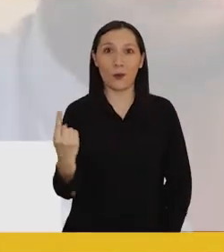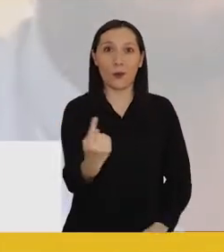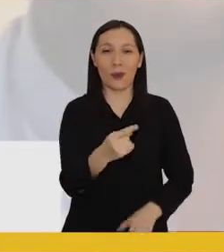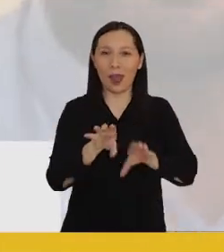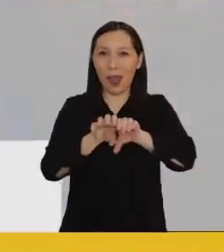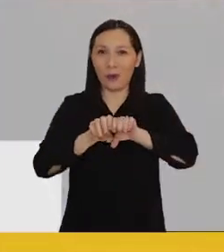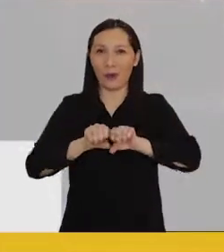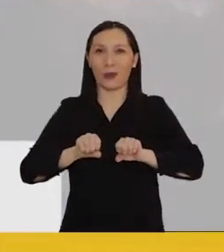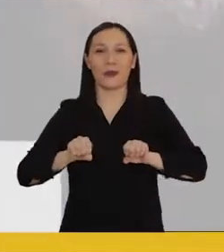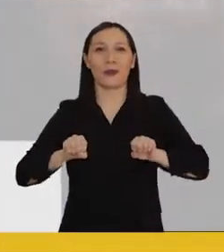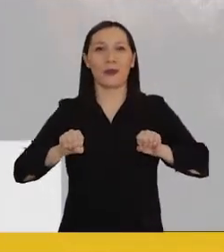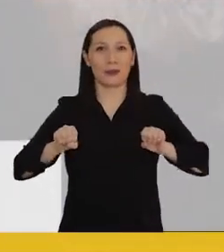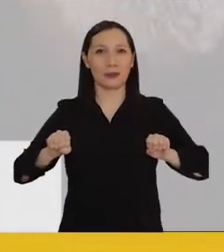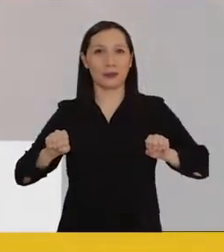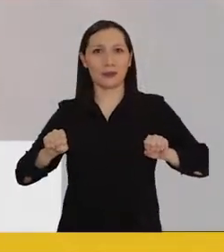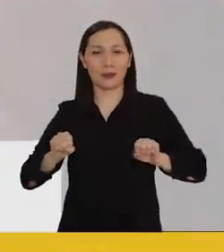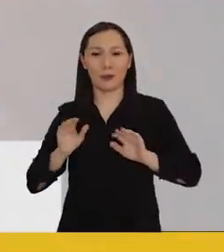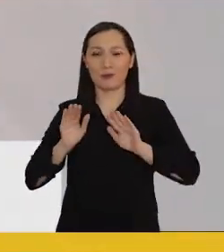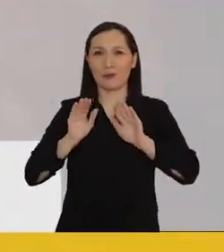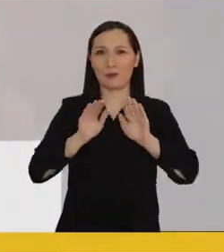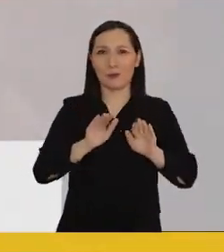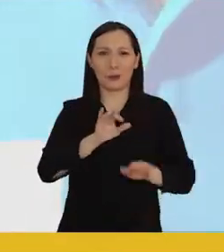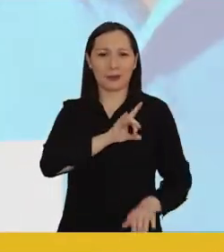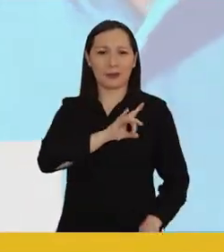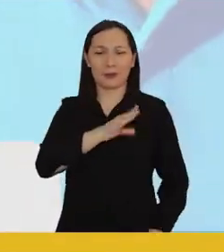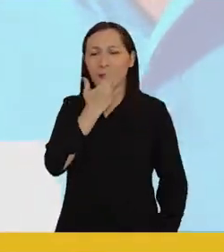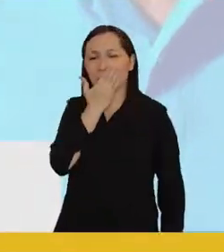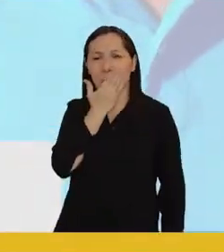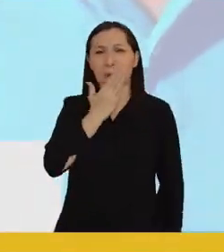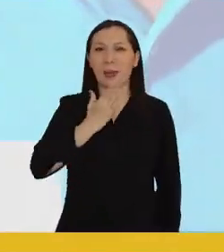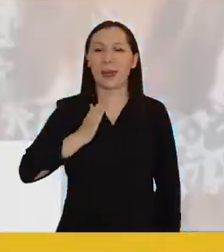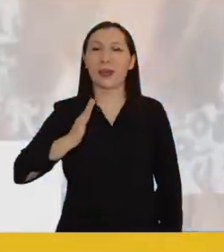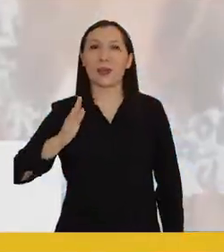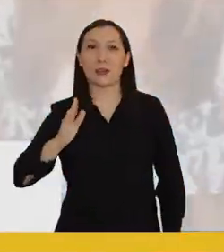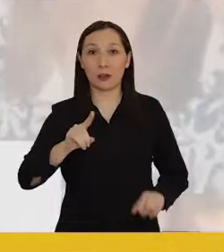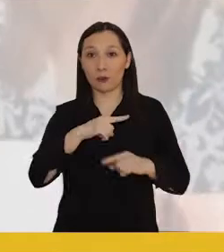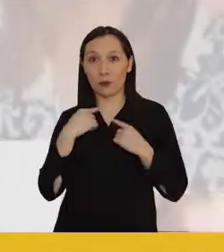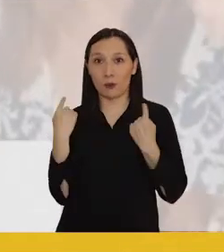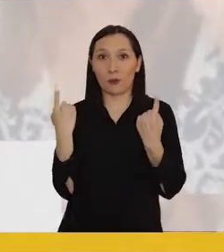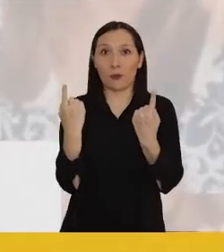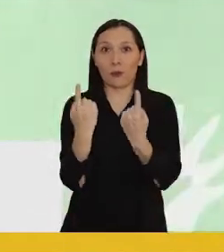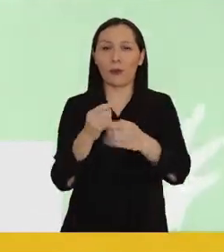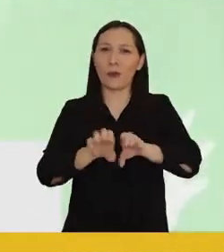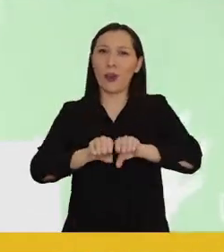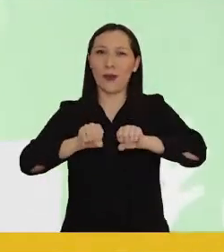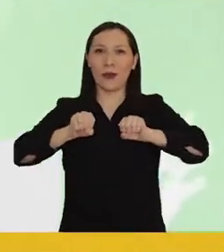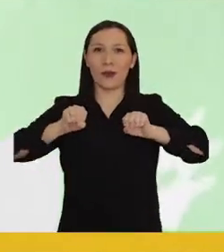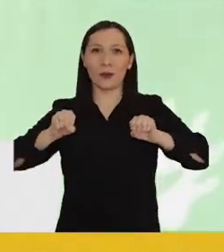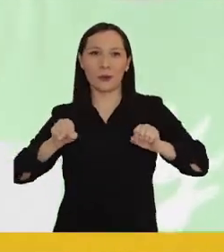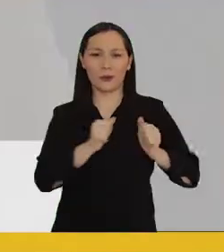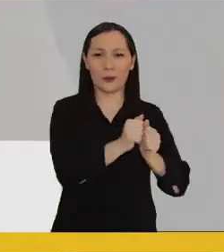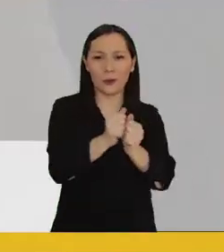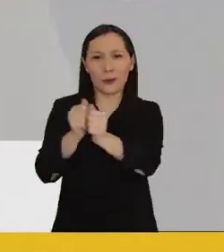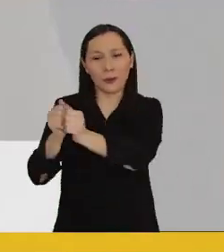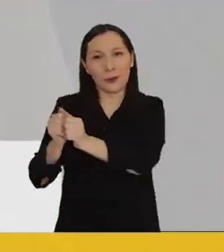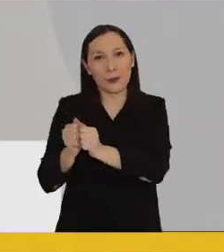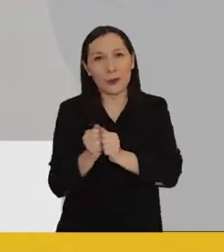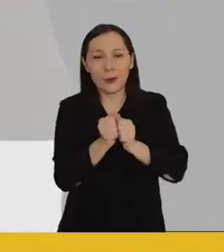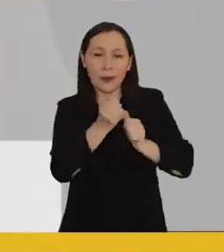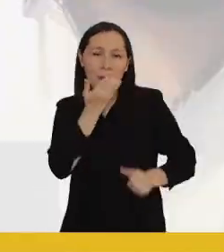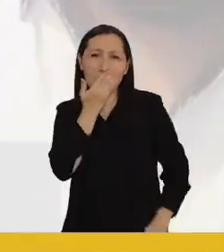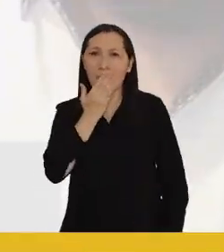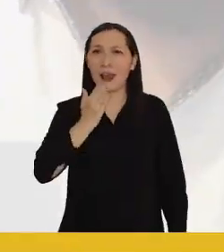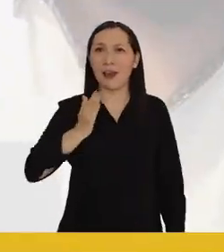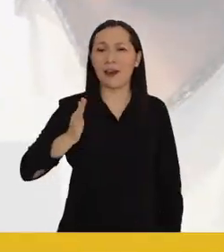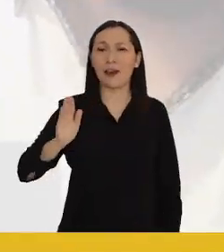Estamos de acuerdo con Chile mejor. Estamos de acuerdo, juntos